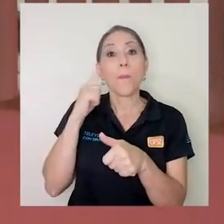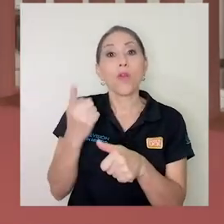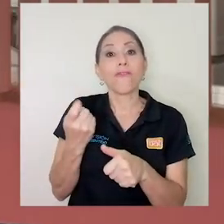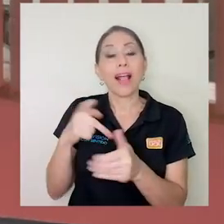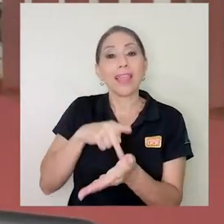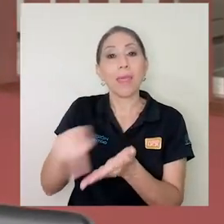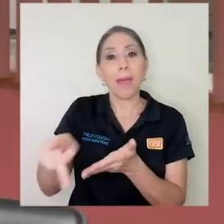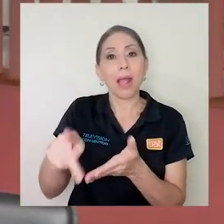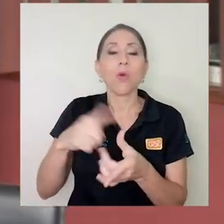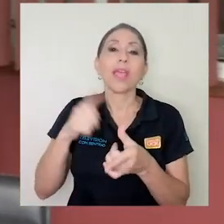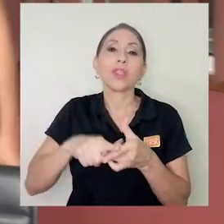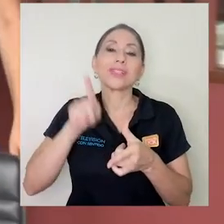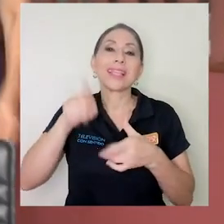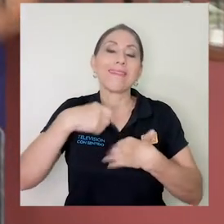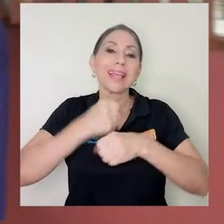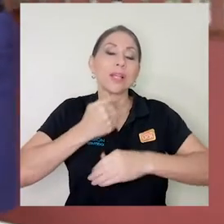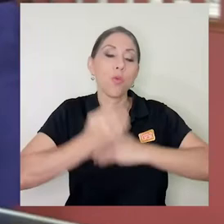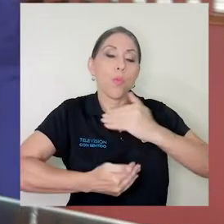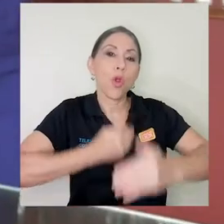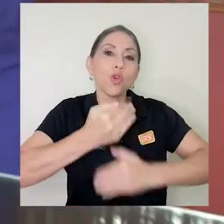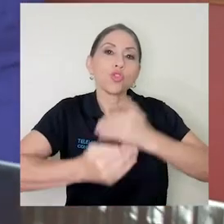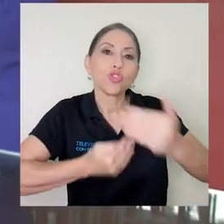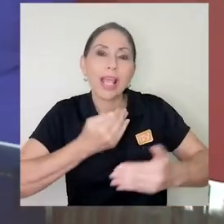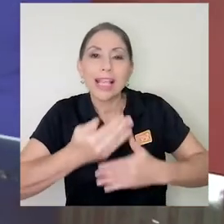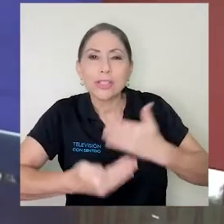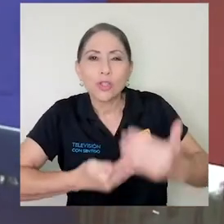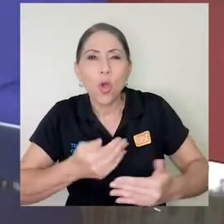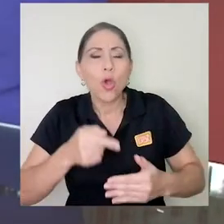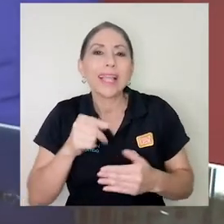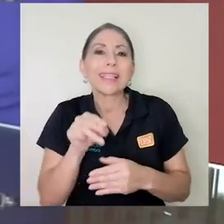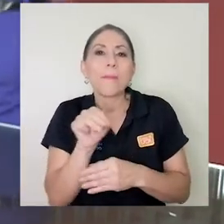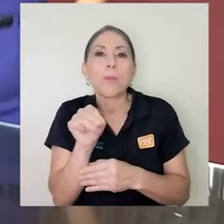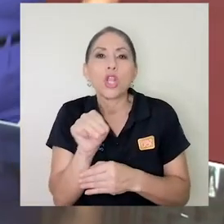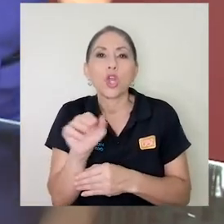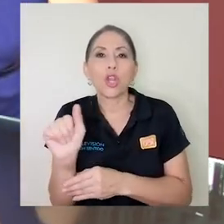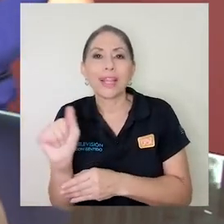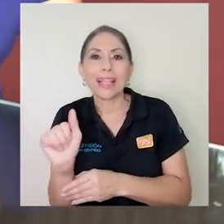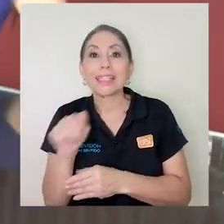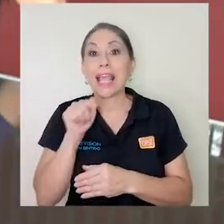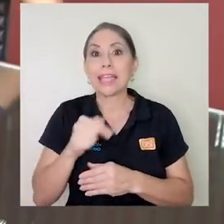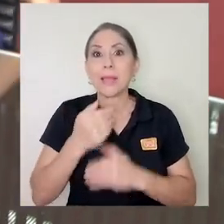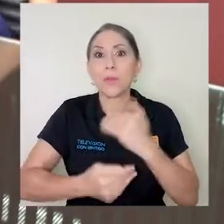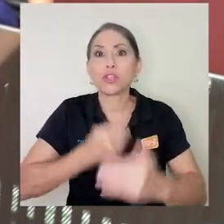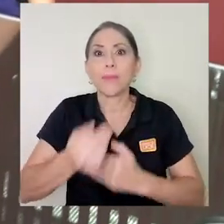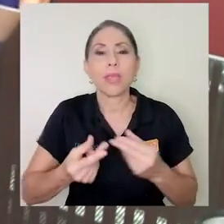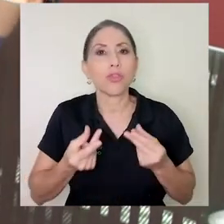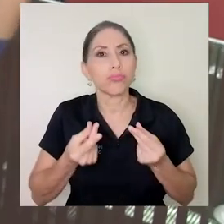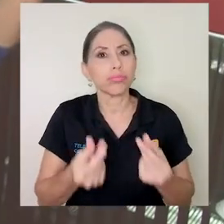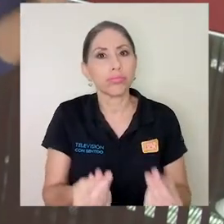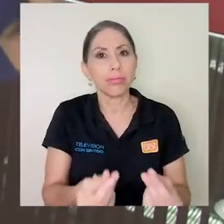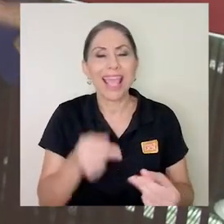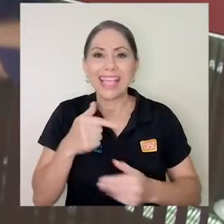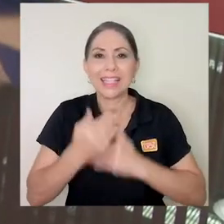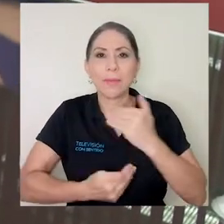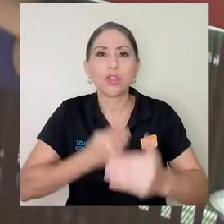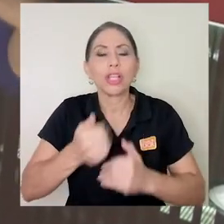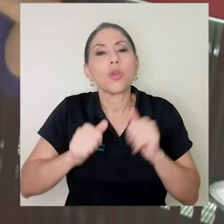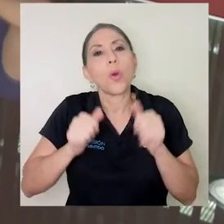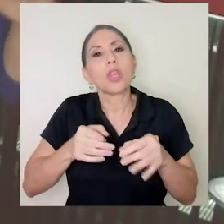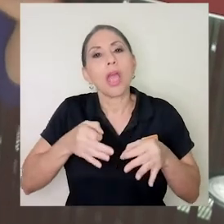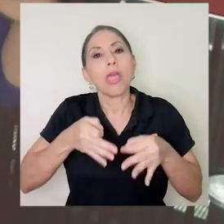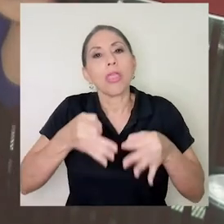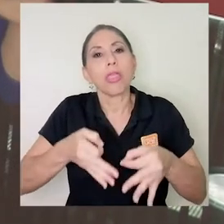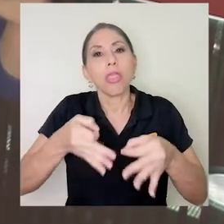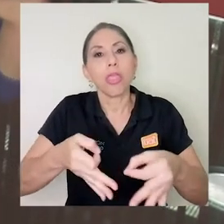se realiza el proceso monitorio arrendaticio, el cual es un procedimiento más expedito. Este proceso podría